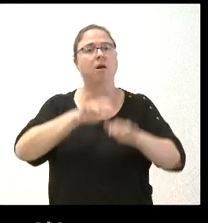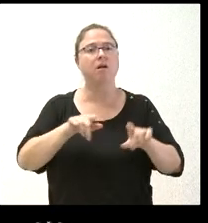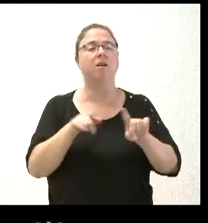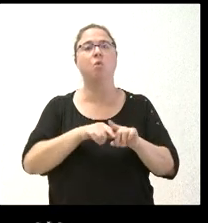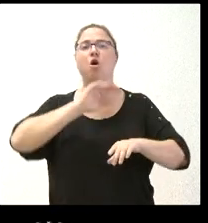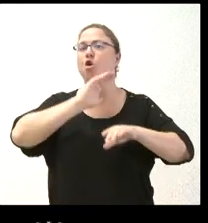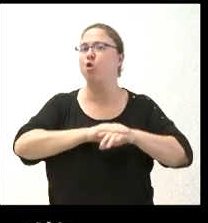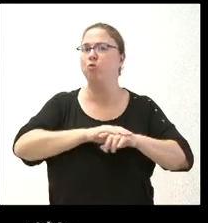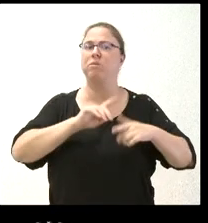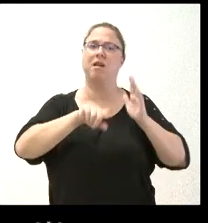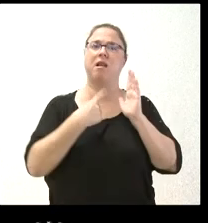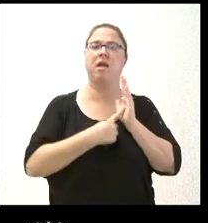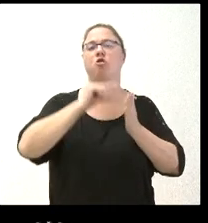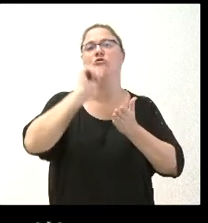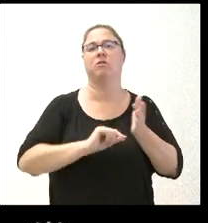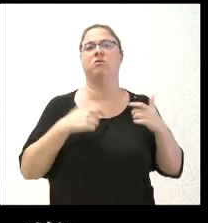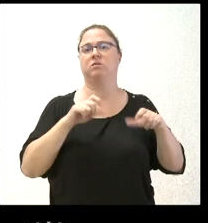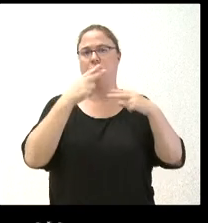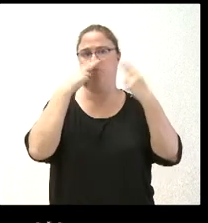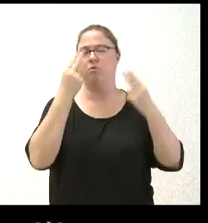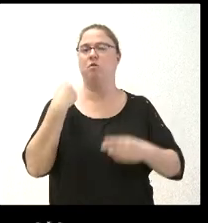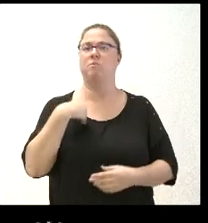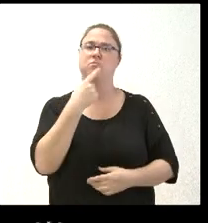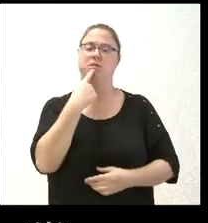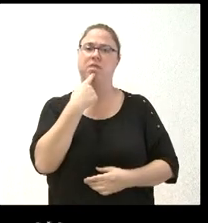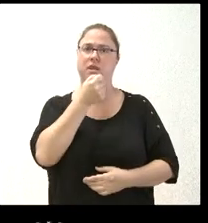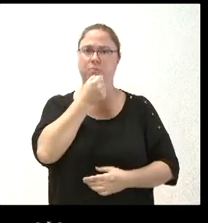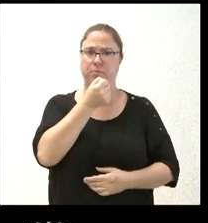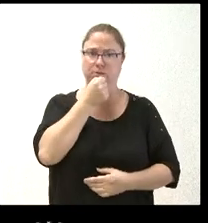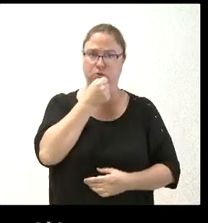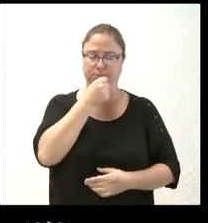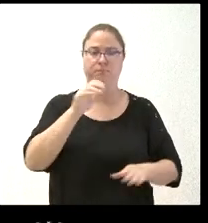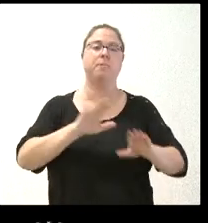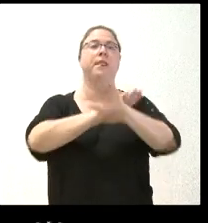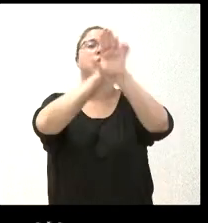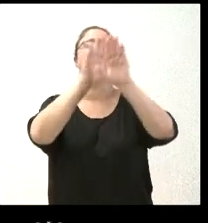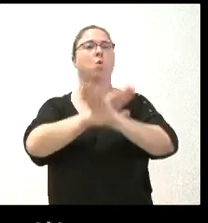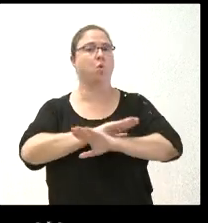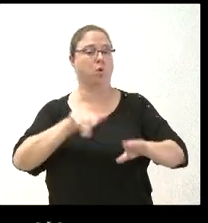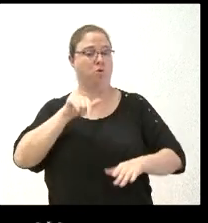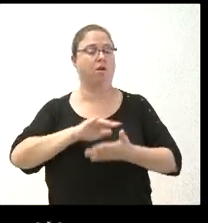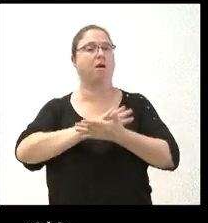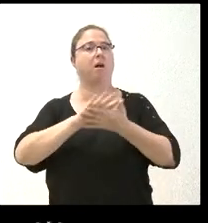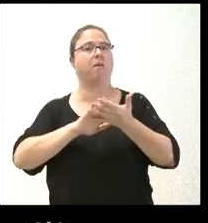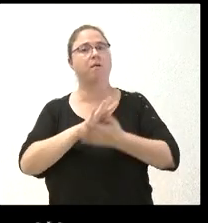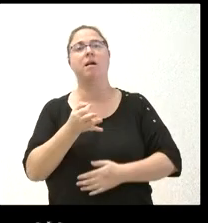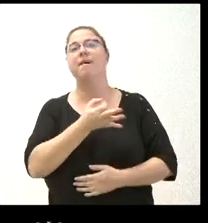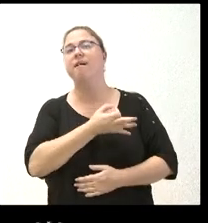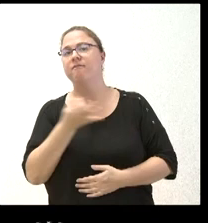incumplido la ley de contratos del sector público como denuncian los socialistas y por último hoy que se está hablando de eficacia y de